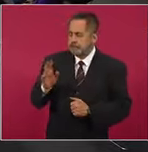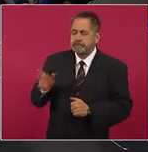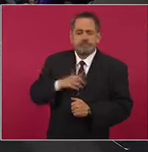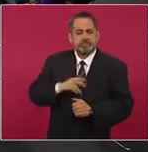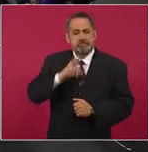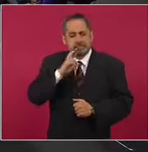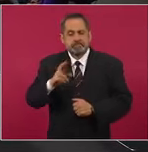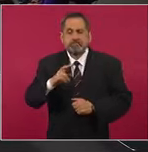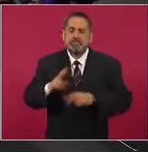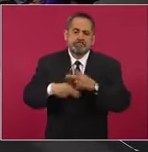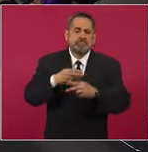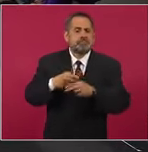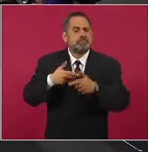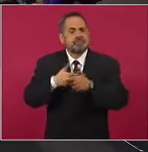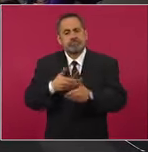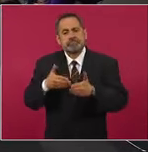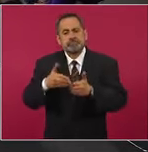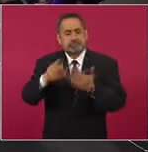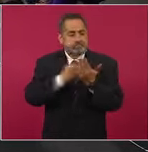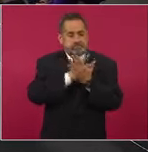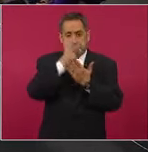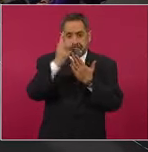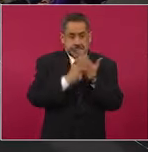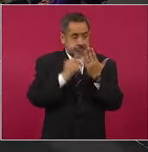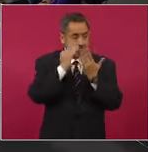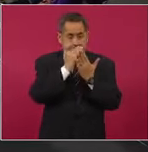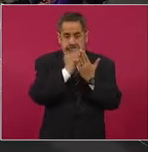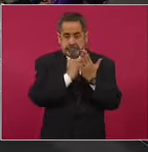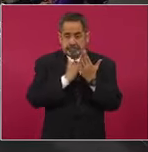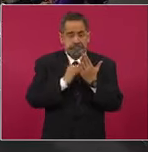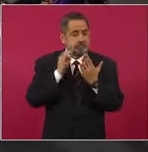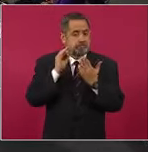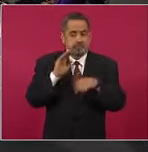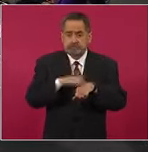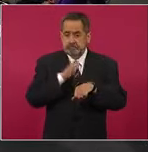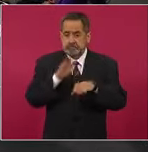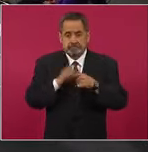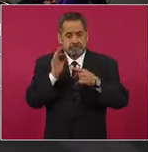es una obra